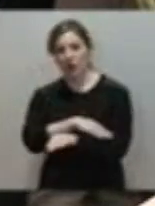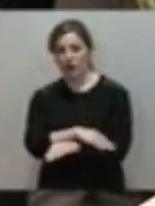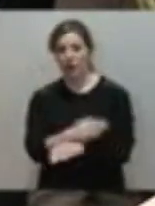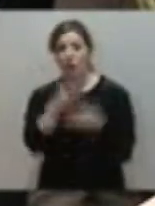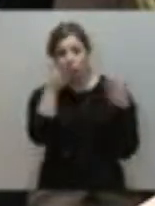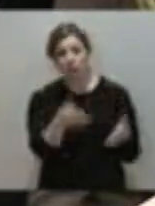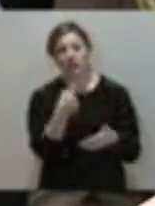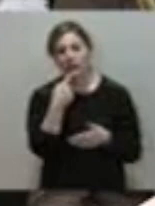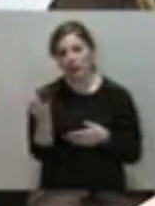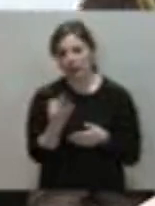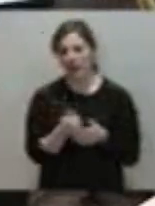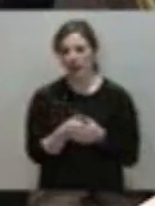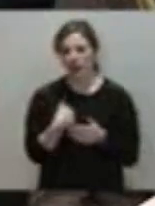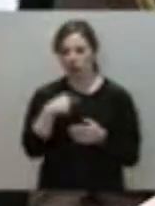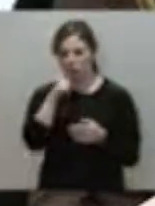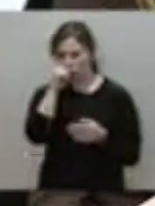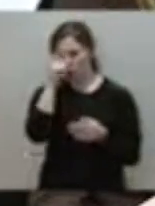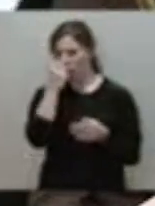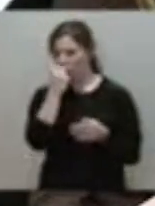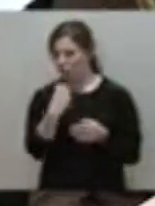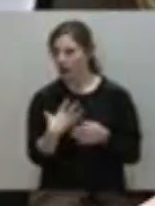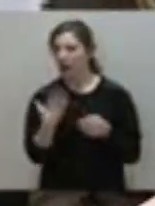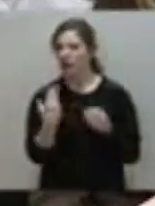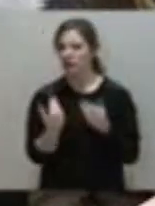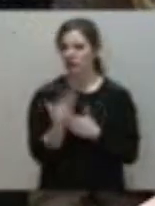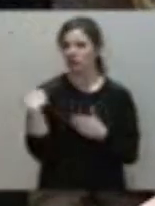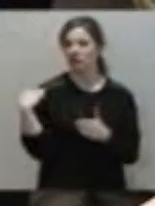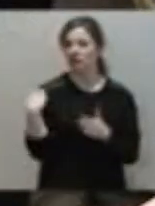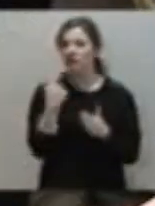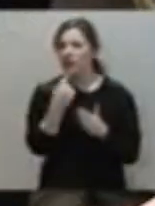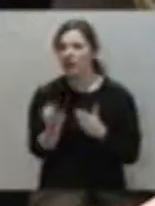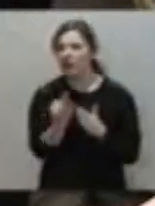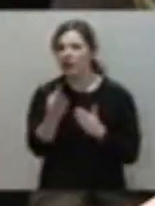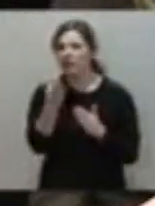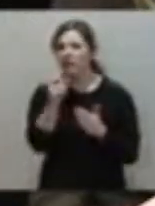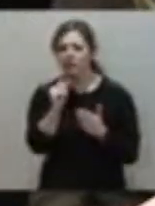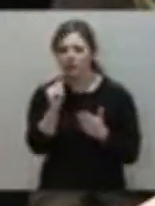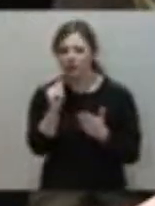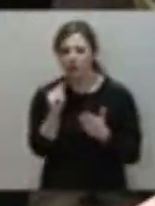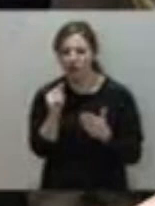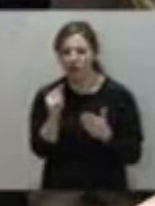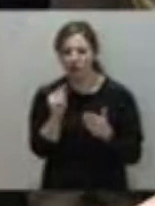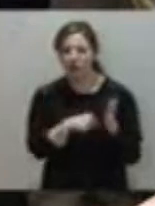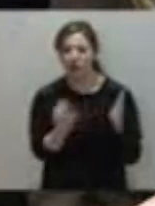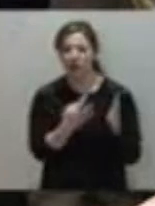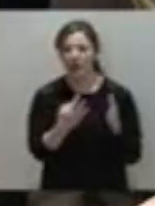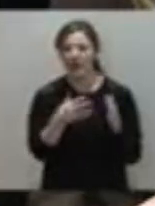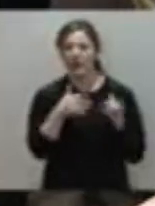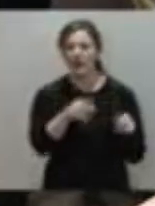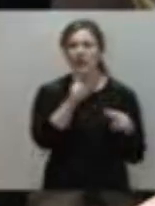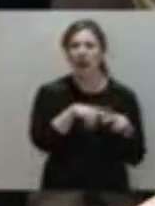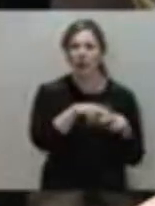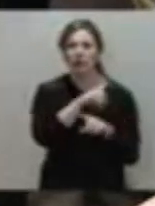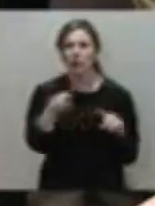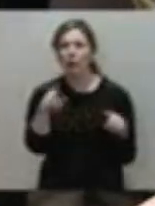Ustedes decían, ¿no? Yo me recuerdo esto que salía estos días en redes, ¿no? De que Trevín afirmaba que ni el carbón ni la actual